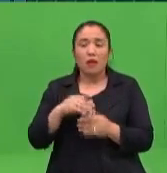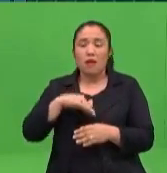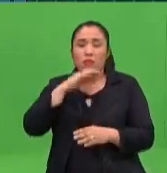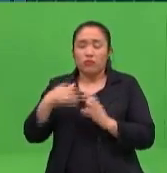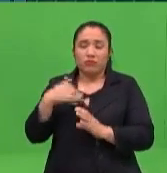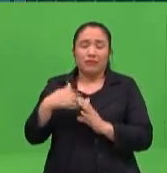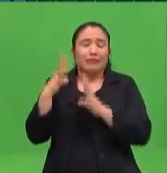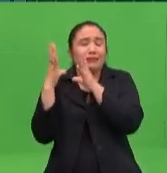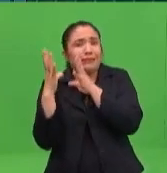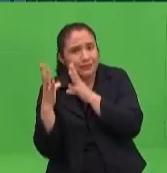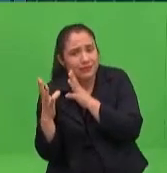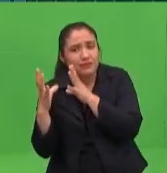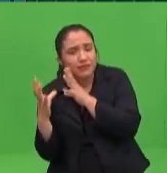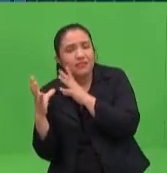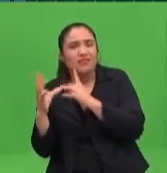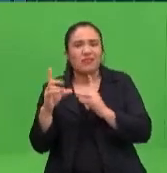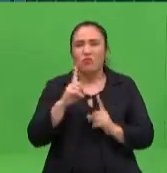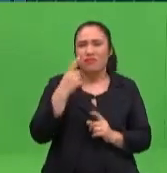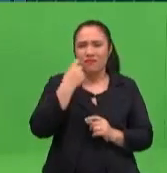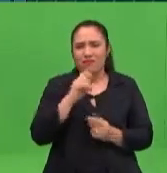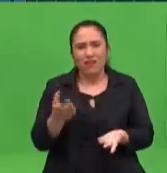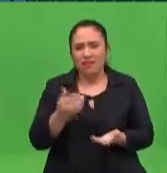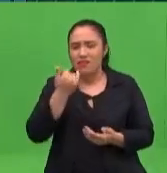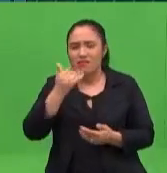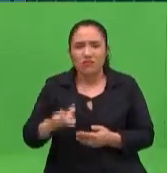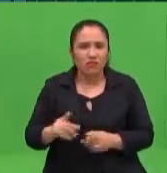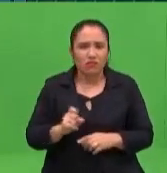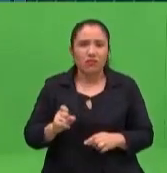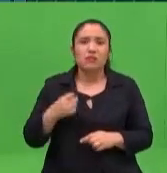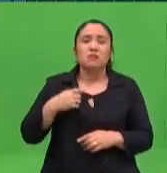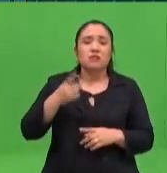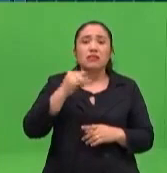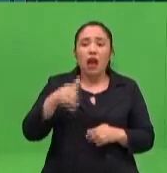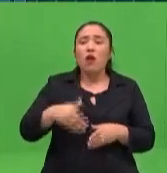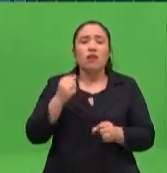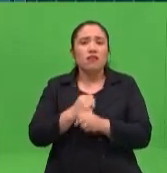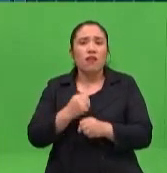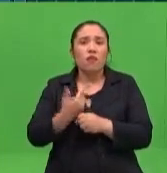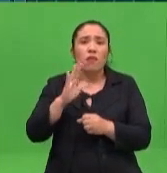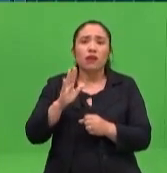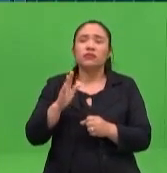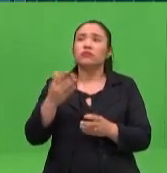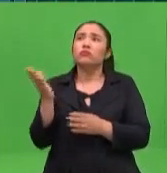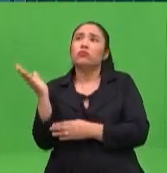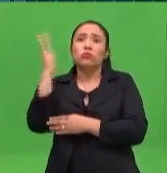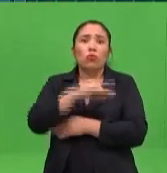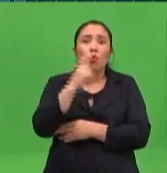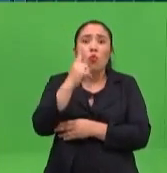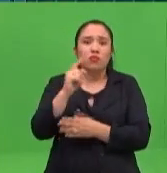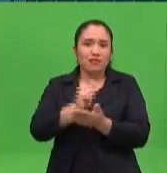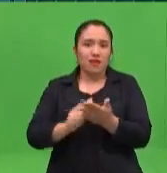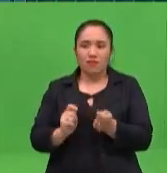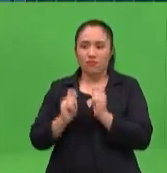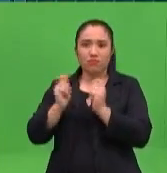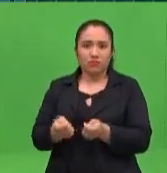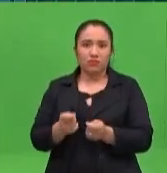varias tareas en el día, sino que una tarea para prejardín, para jardín y también para